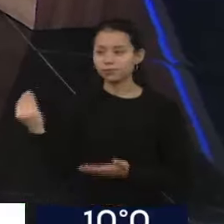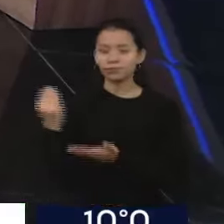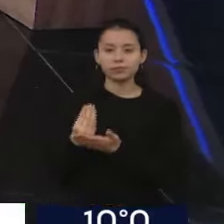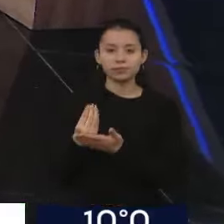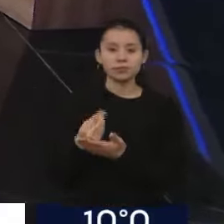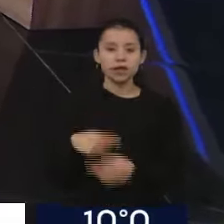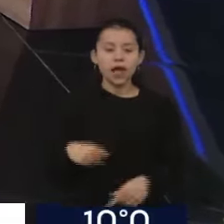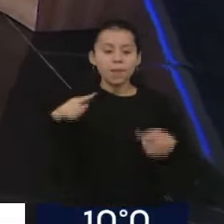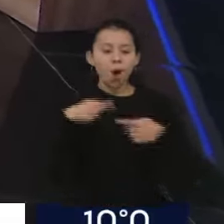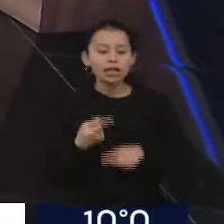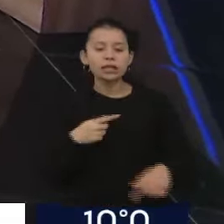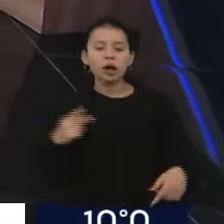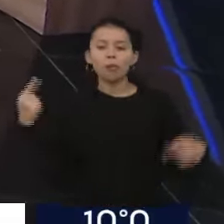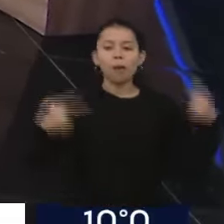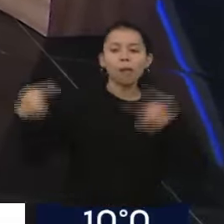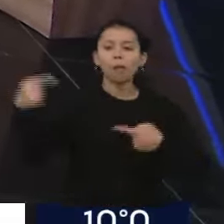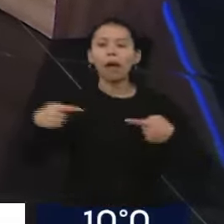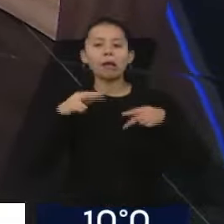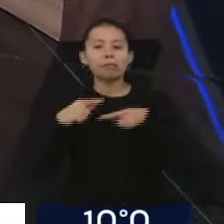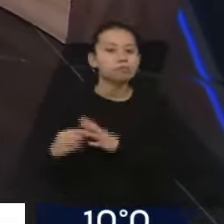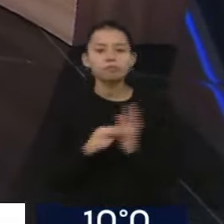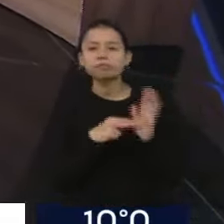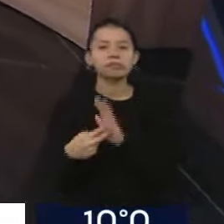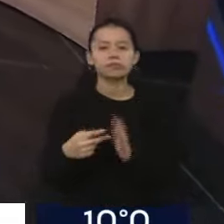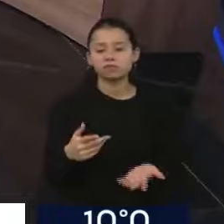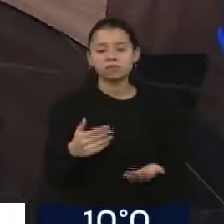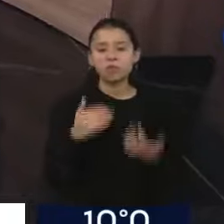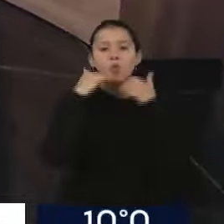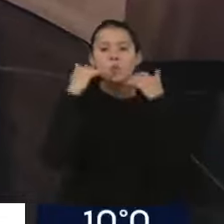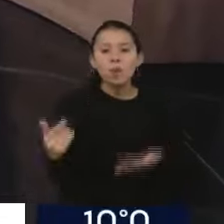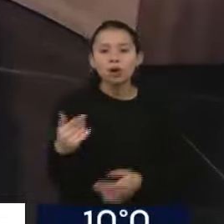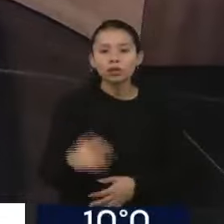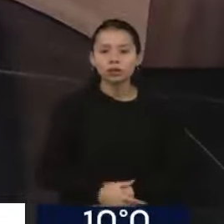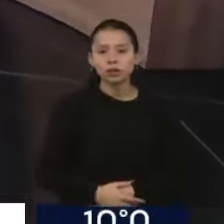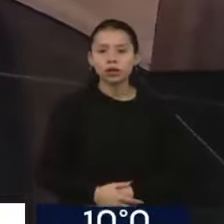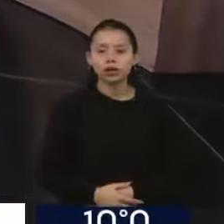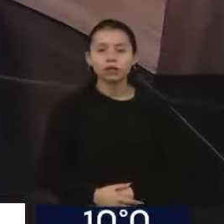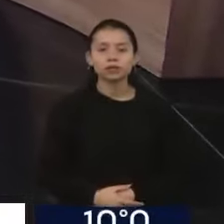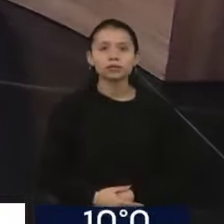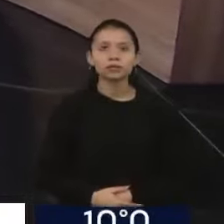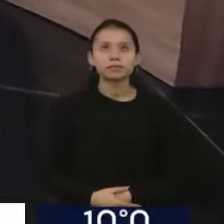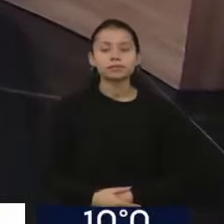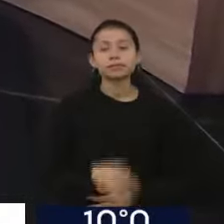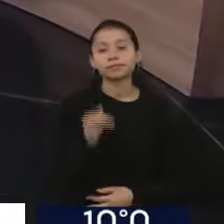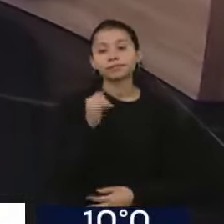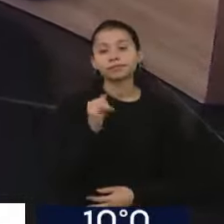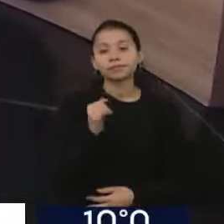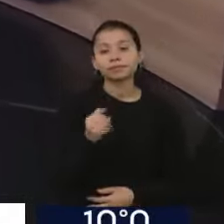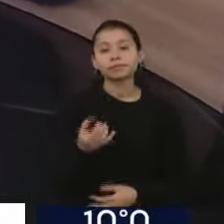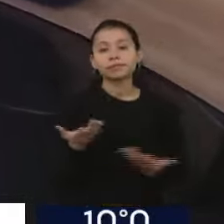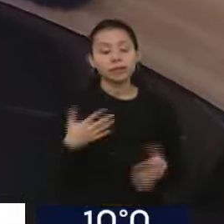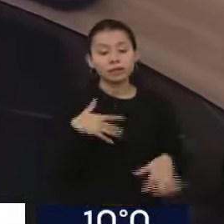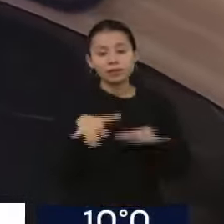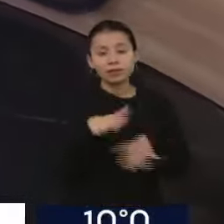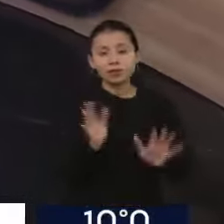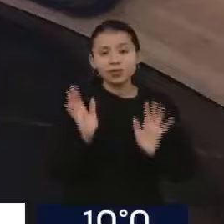la discusión política. Vamos a lo práctico porque en esto nos va la vida. Bueno, porque así estamos. Un poco explica lo que ha pasado en la confrontación. La